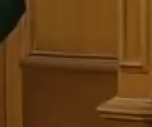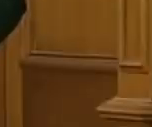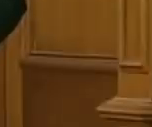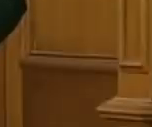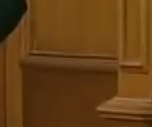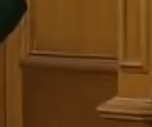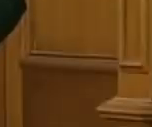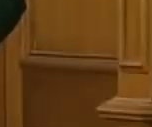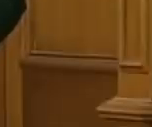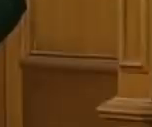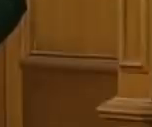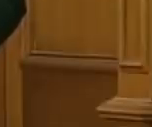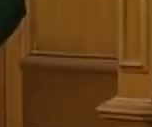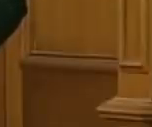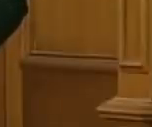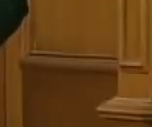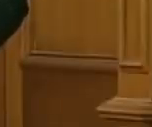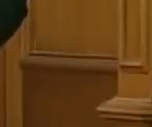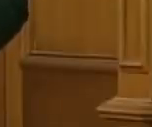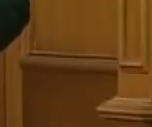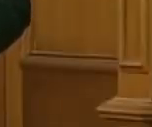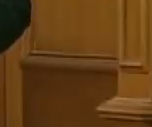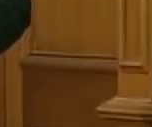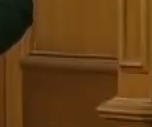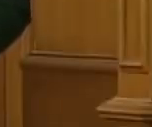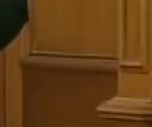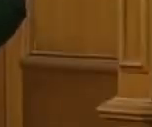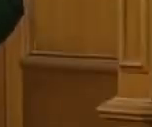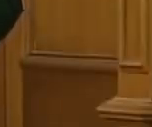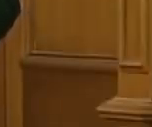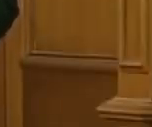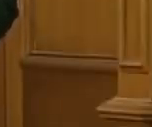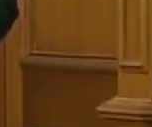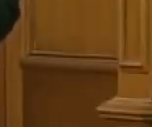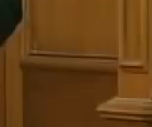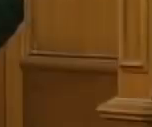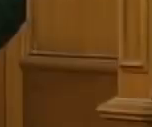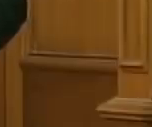el profesor Omar Hurtado Rayuxen.